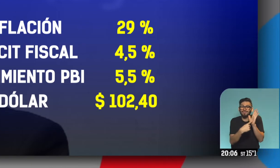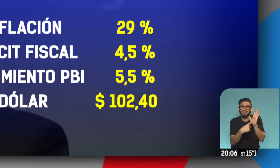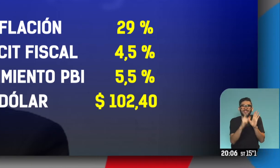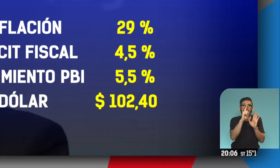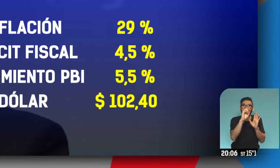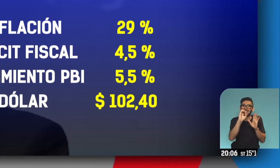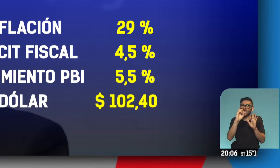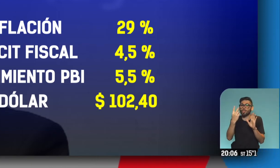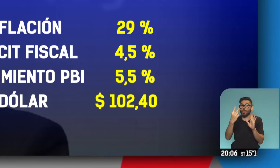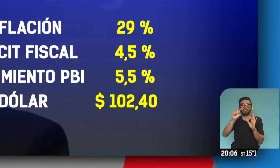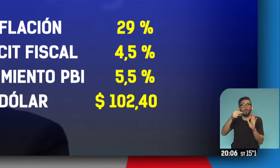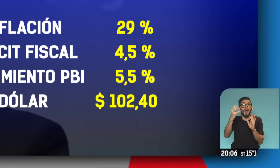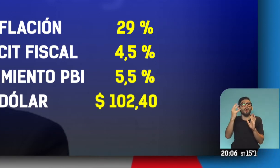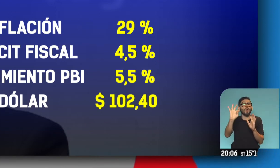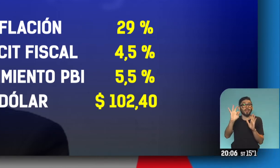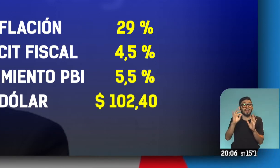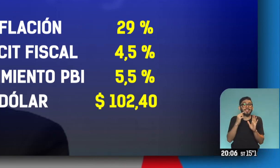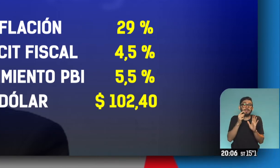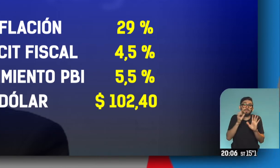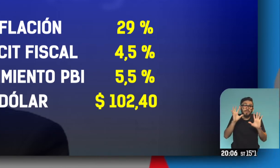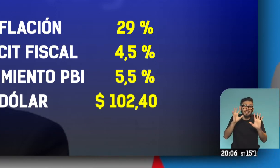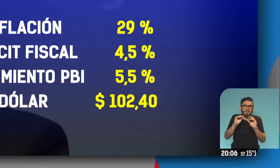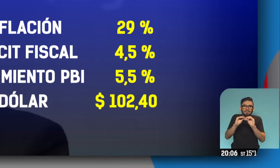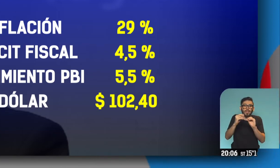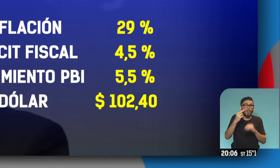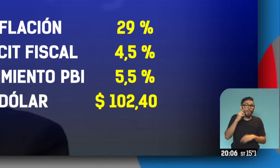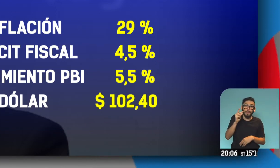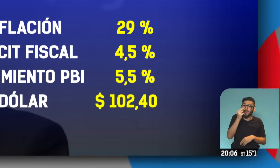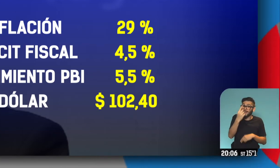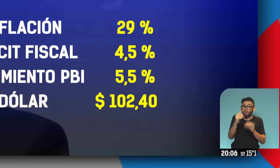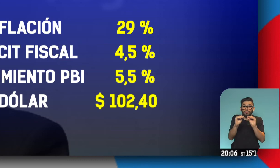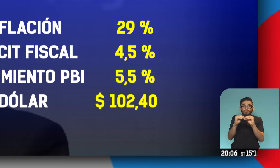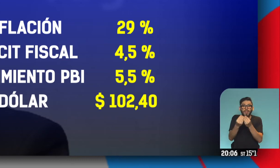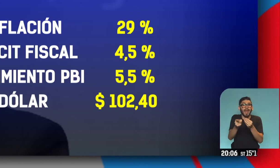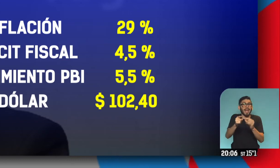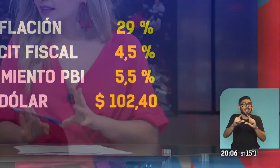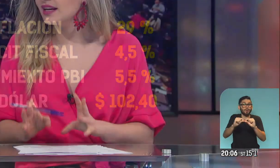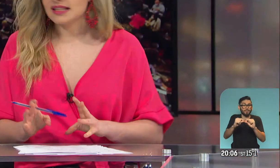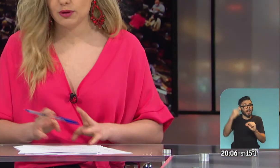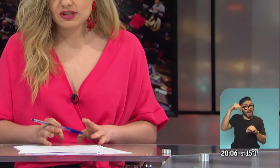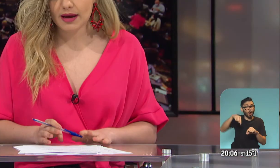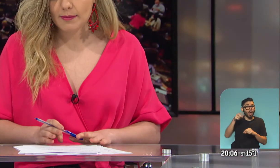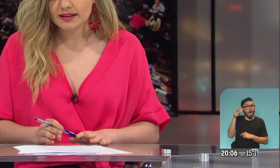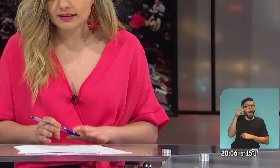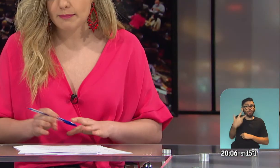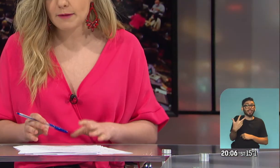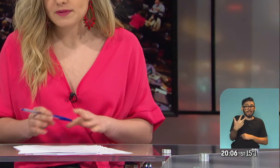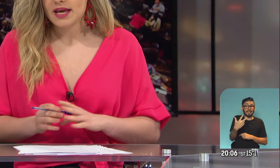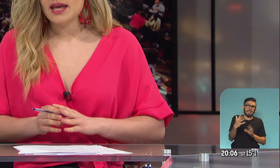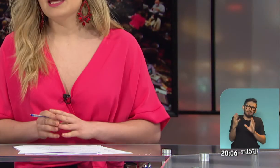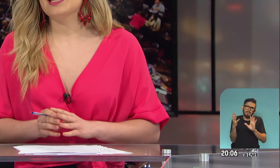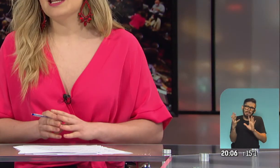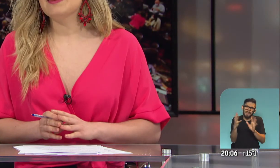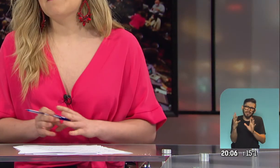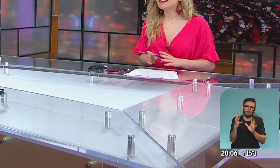,40 es que se cree que va a terminar el dólar oficial en 2021. Recordemos que ahora está en 83 aproximadamente también.